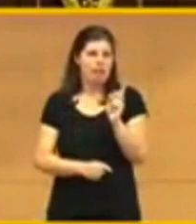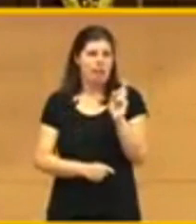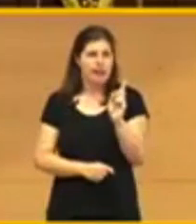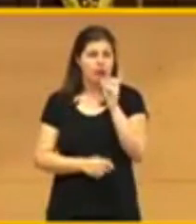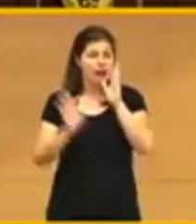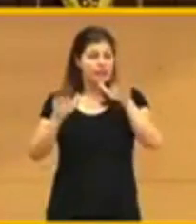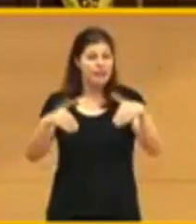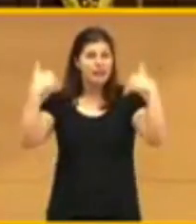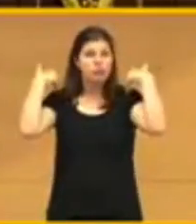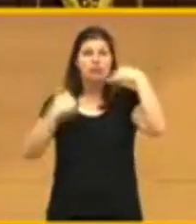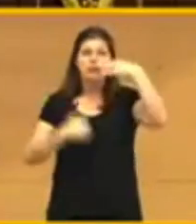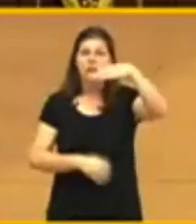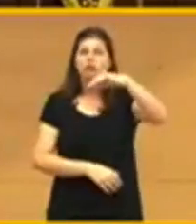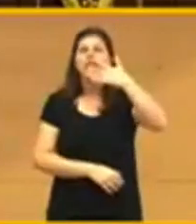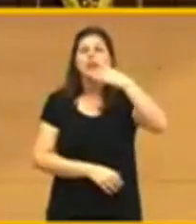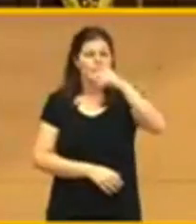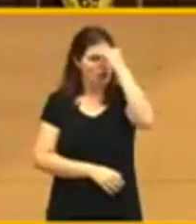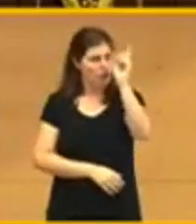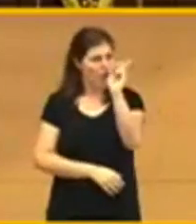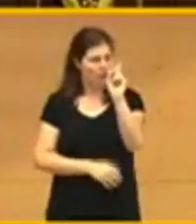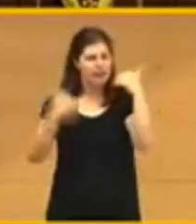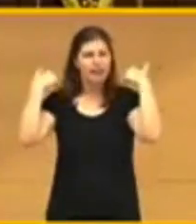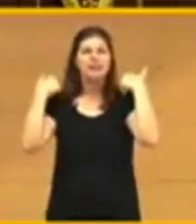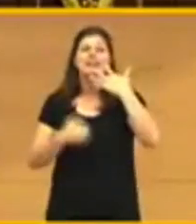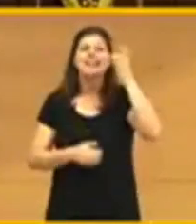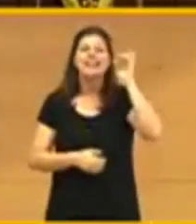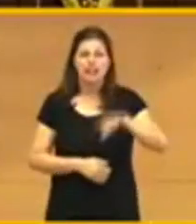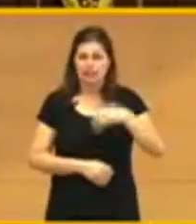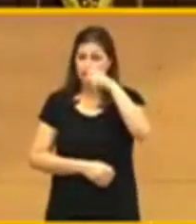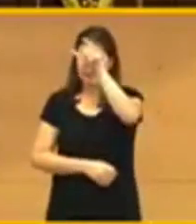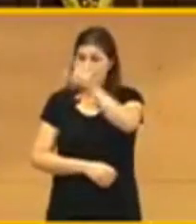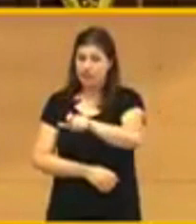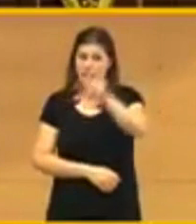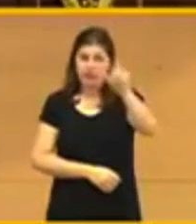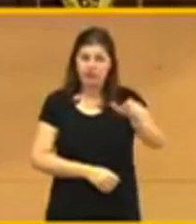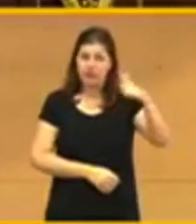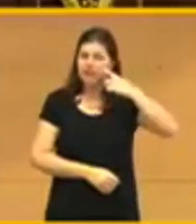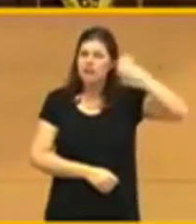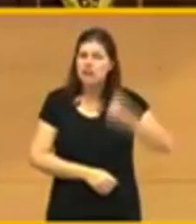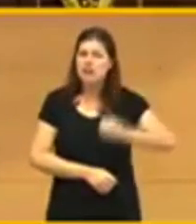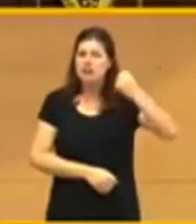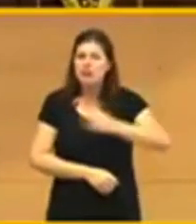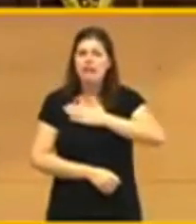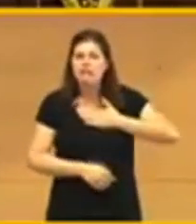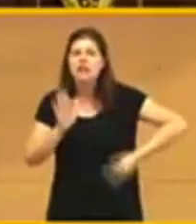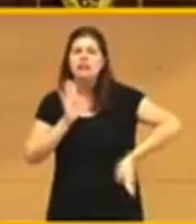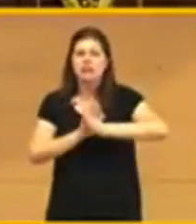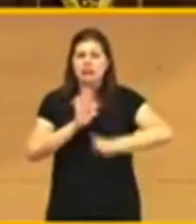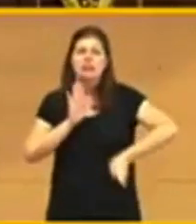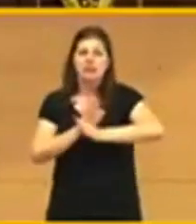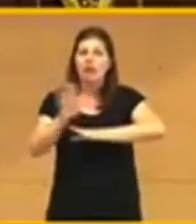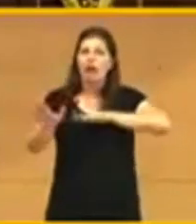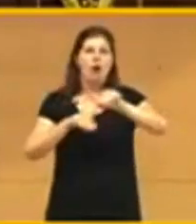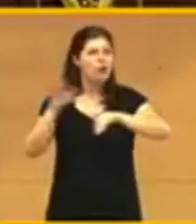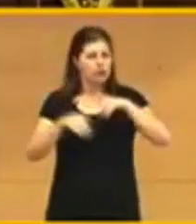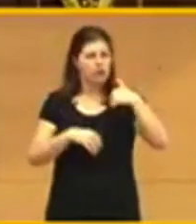conviene no olvidarlo, son aquellos que se empeñaron en mantener esa convocatoria a sabiendas de que era